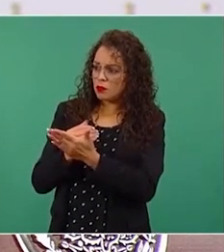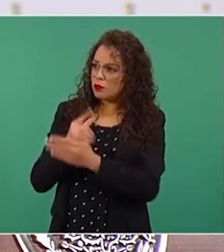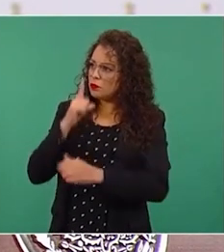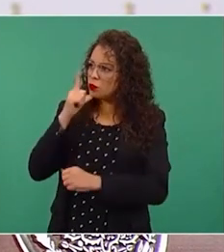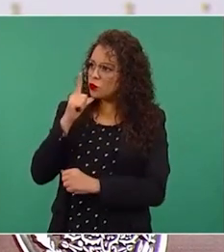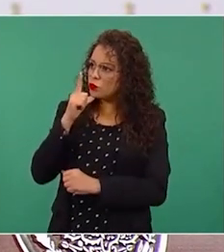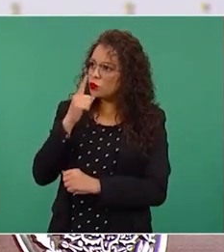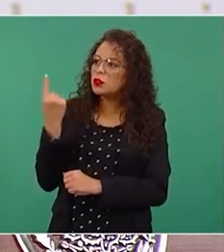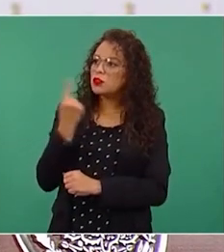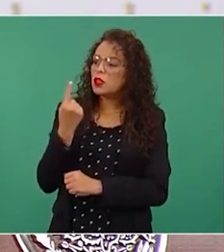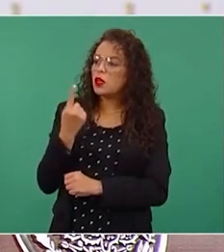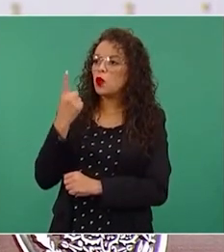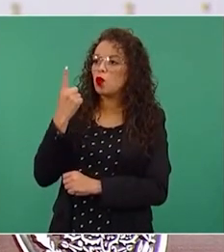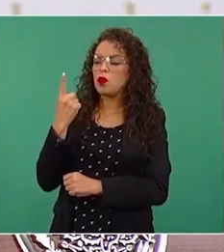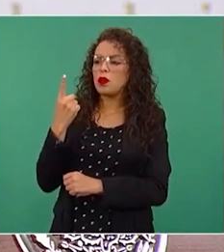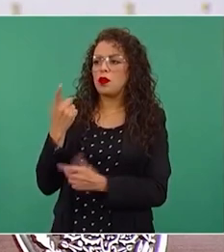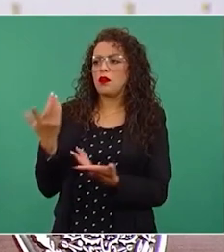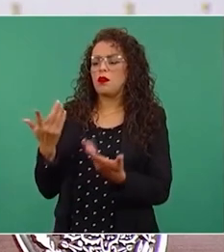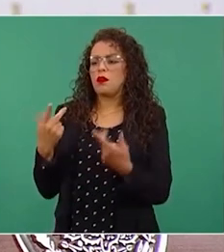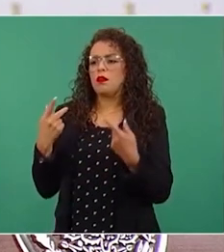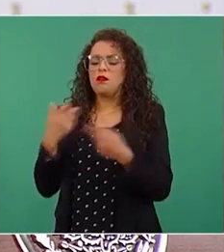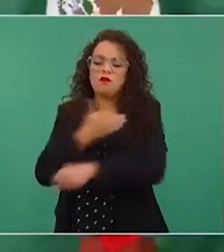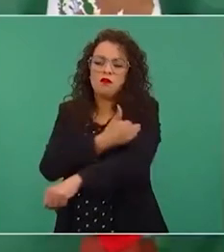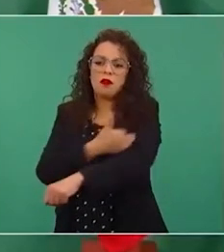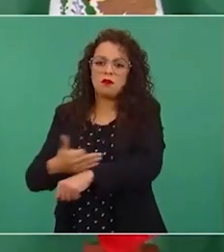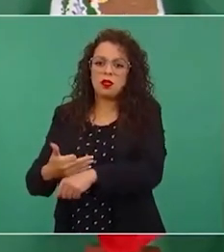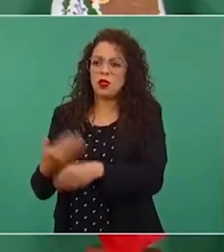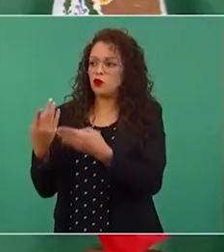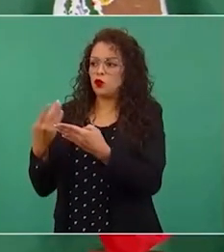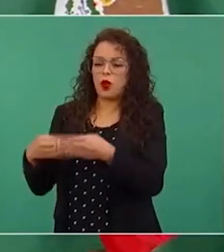una familia en México?